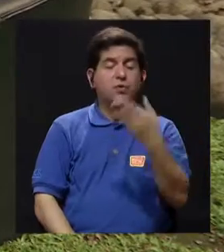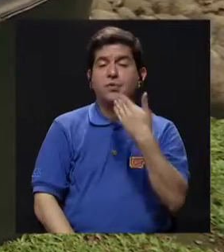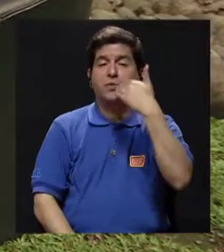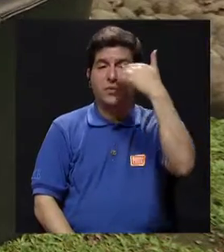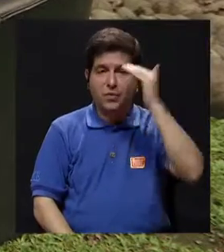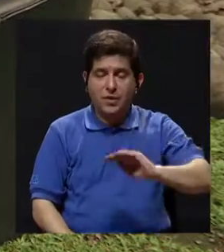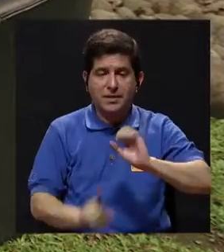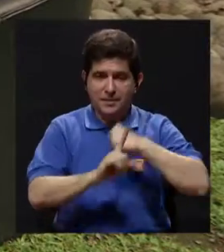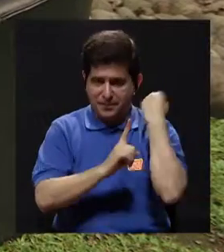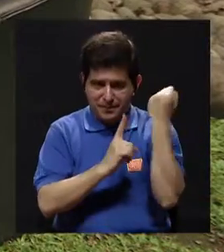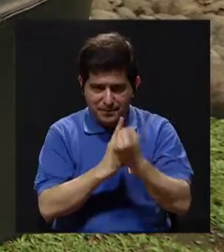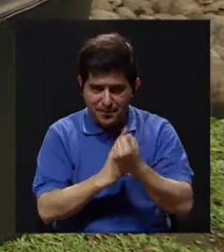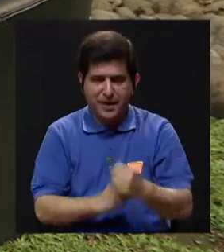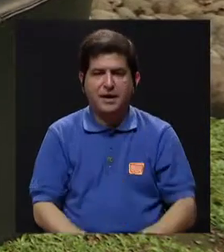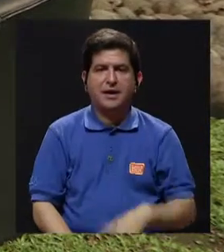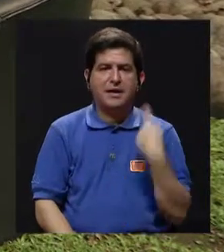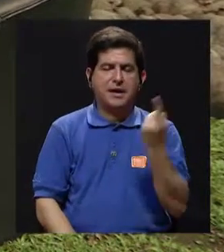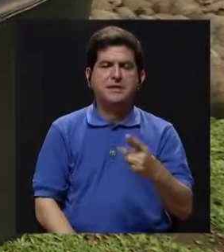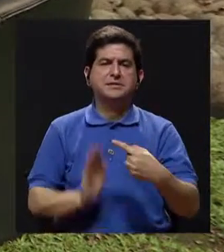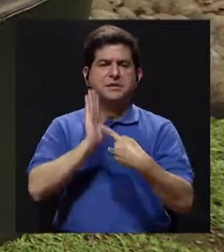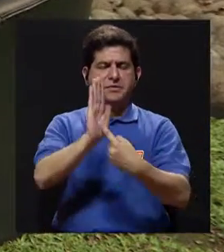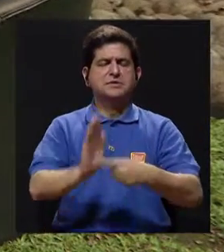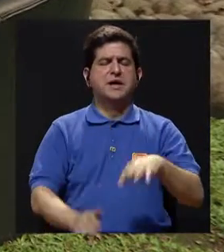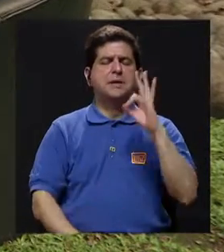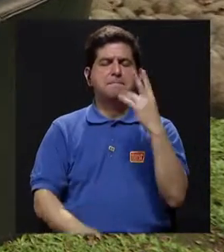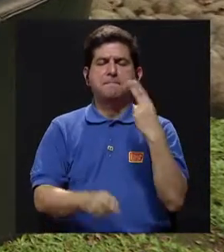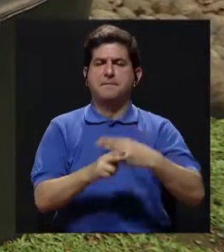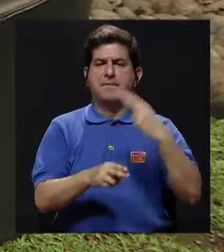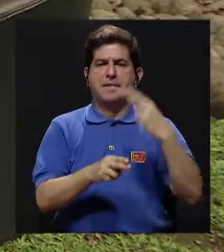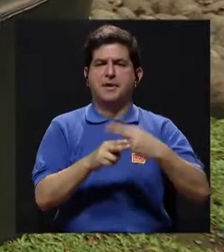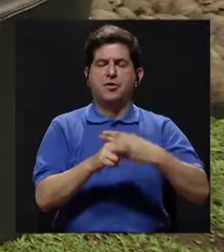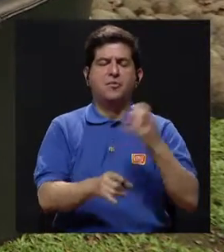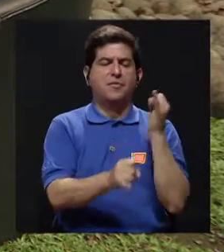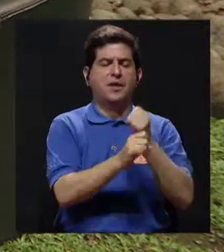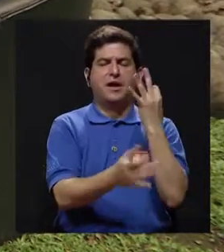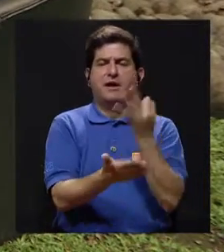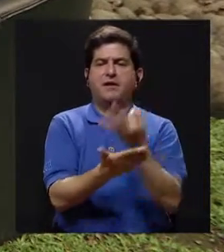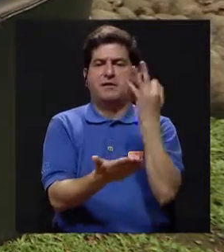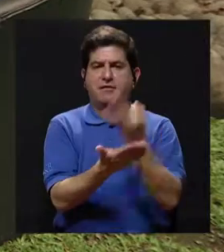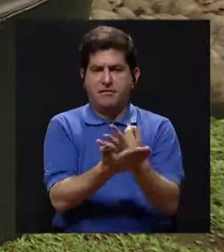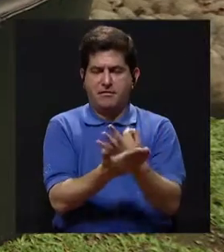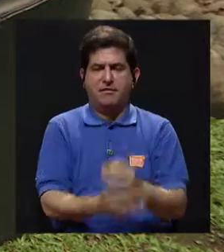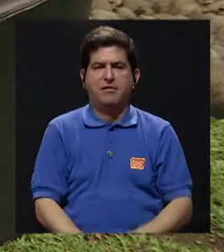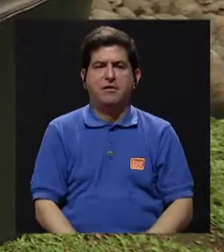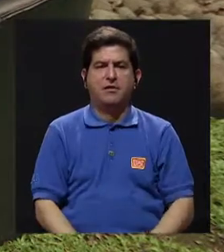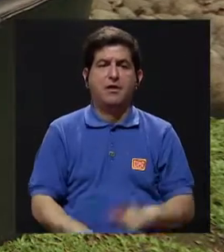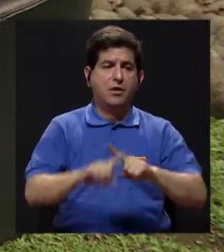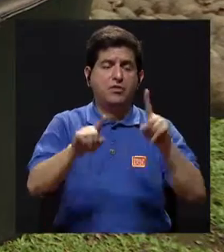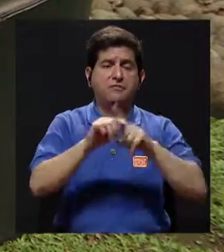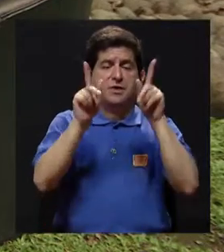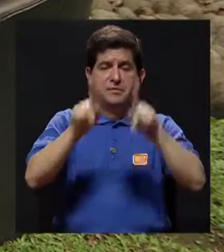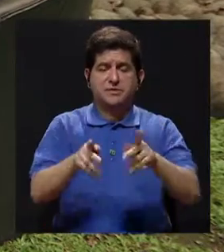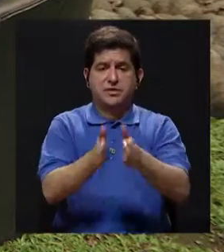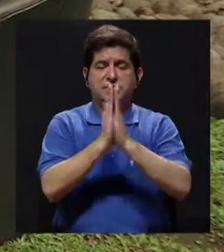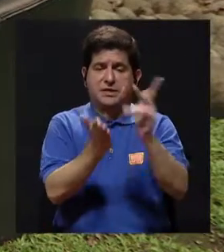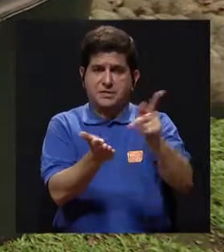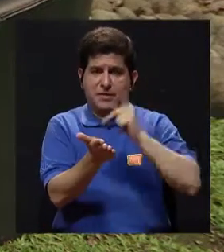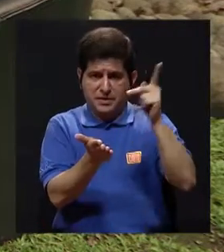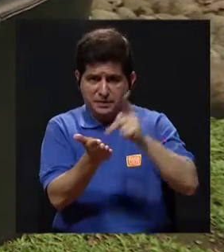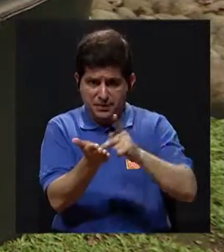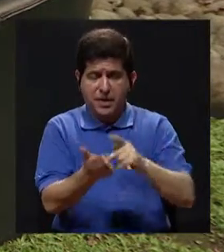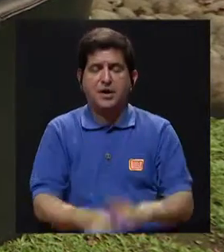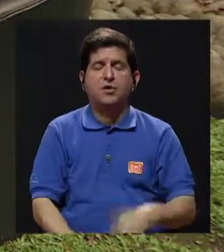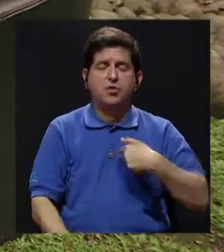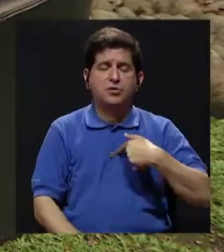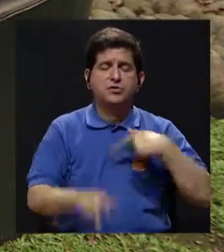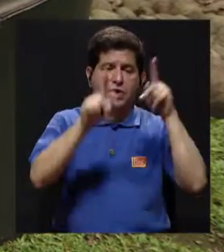quedar mal y hacer siempre lucir bien mi nombre ante las entidades financieras, ante los acreedores, ante las personas que